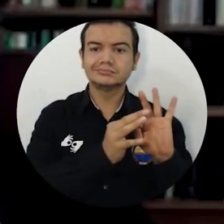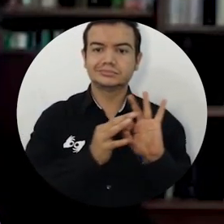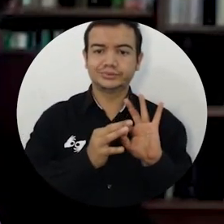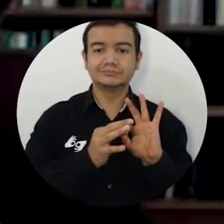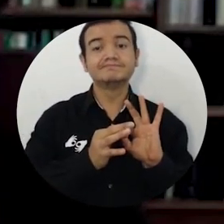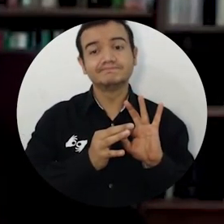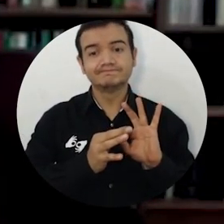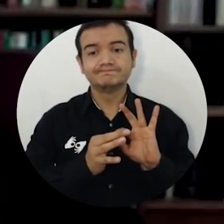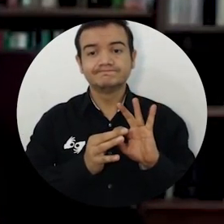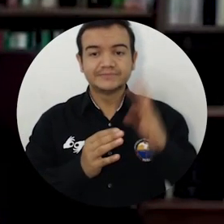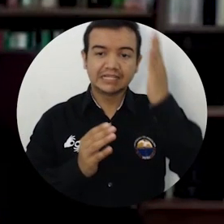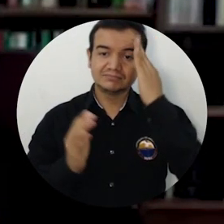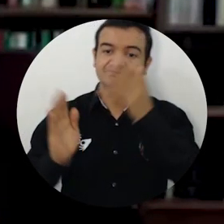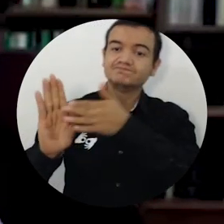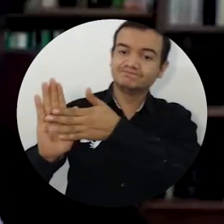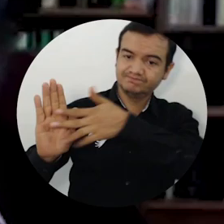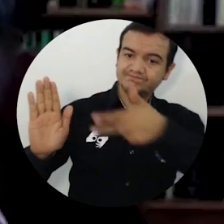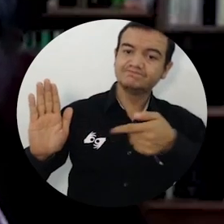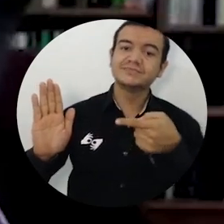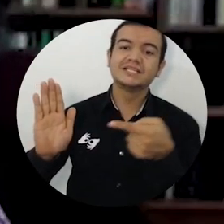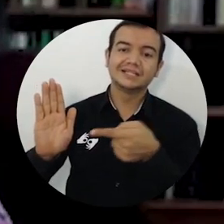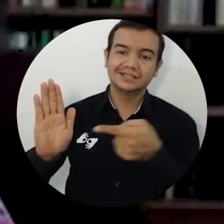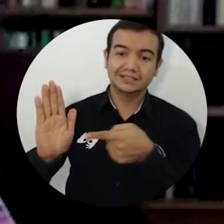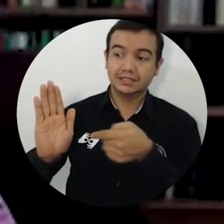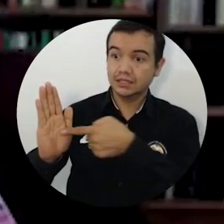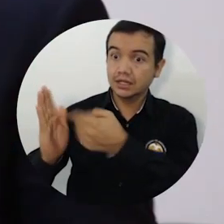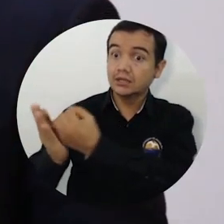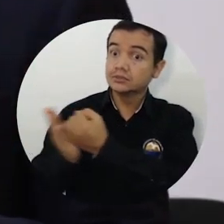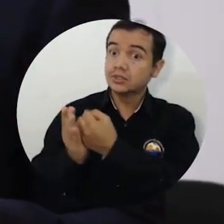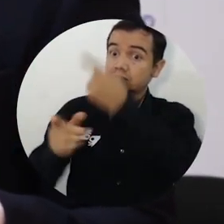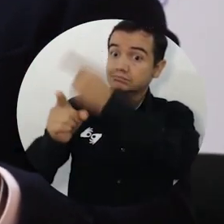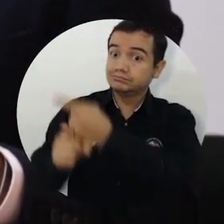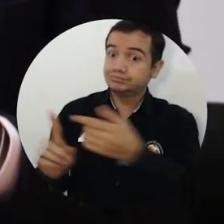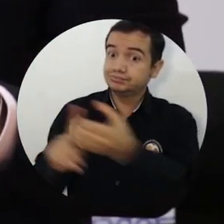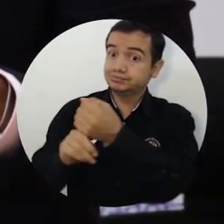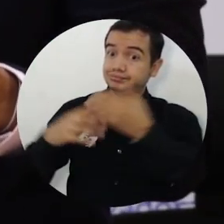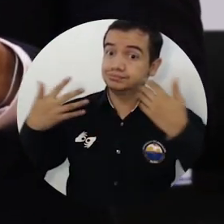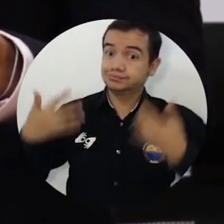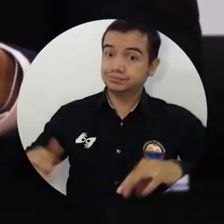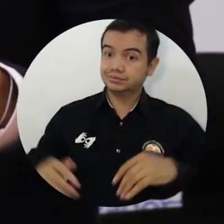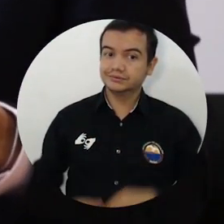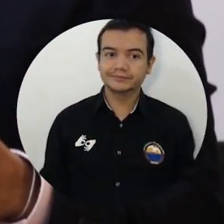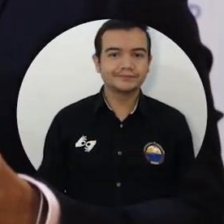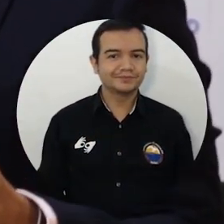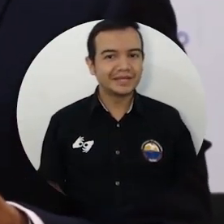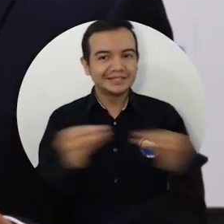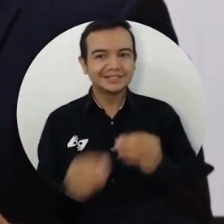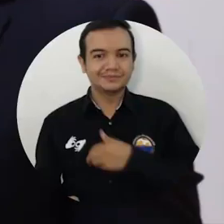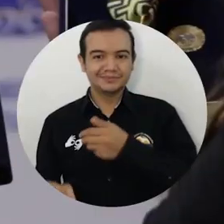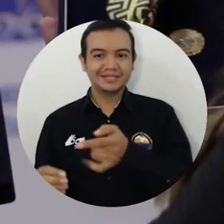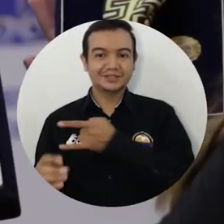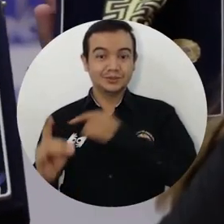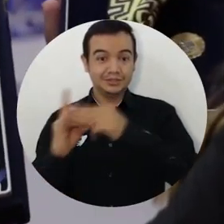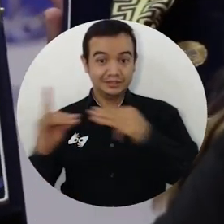que acudir a ese texto constitucional que logró cosas muy importantes. Asimismo, la Alma Mater otorgó la medalla al